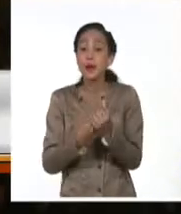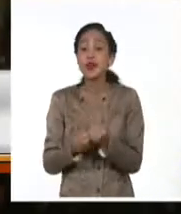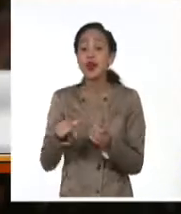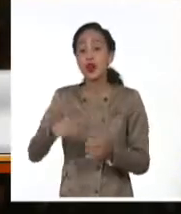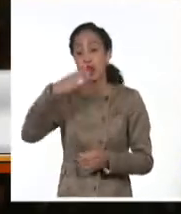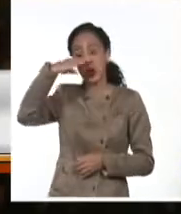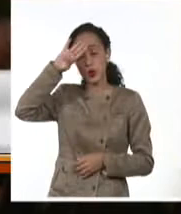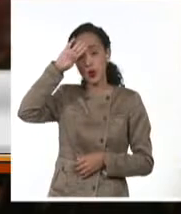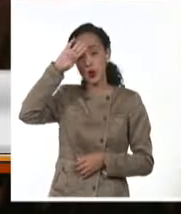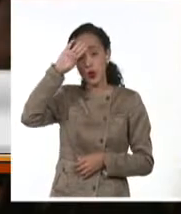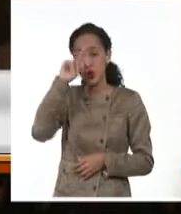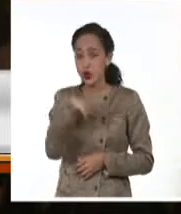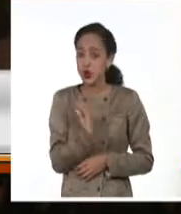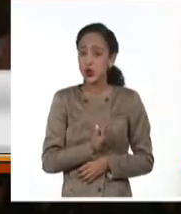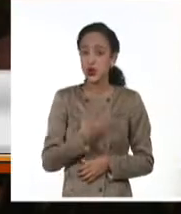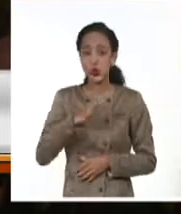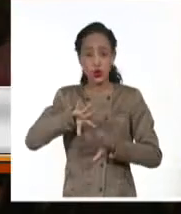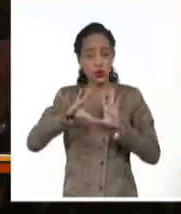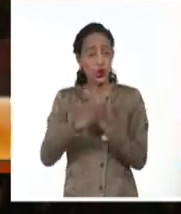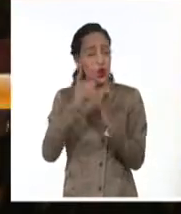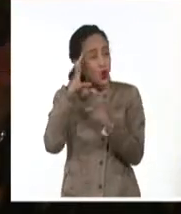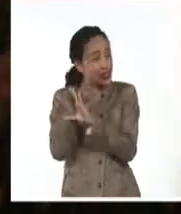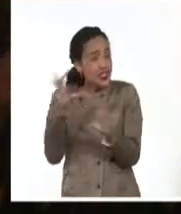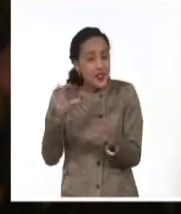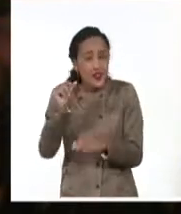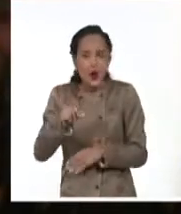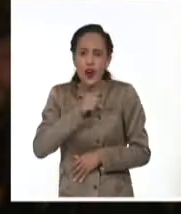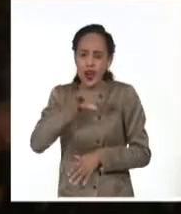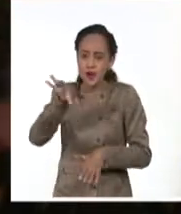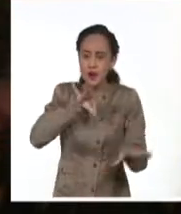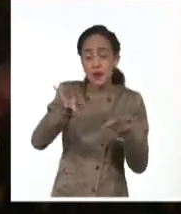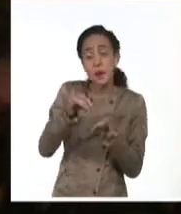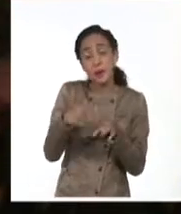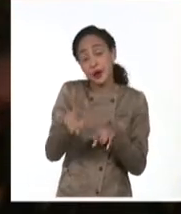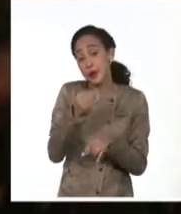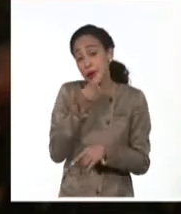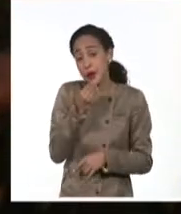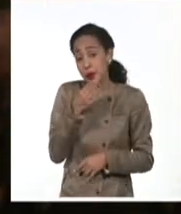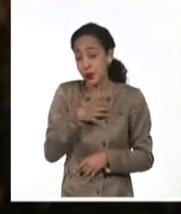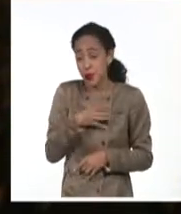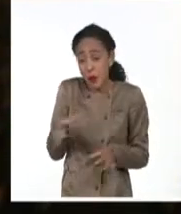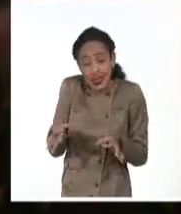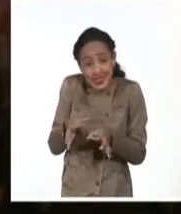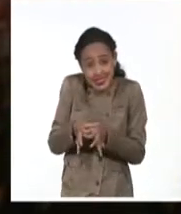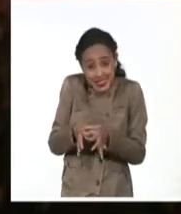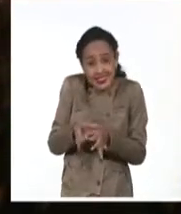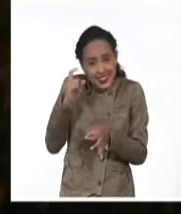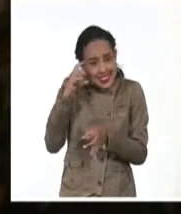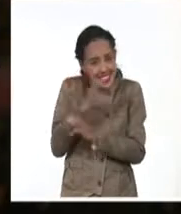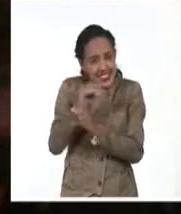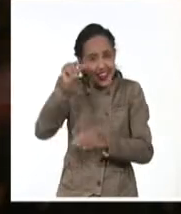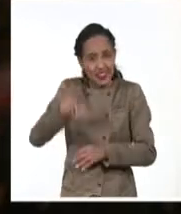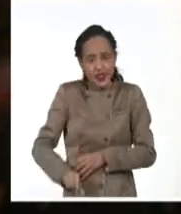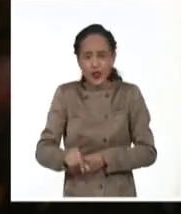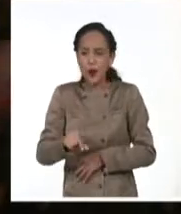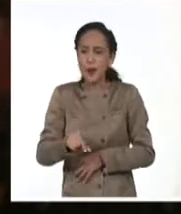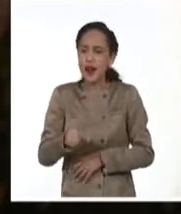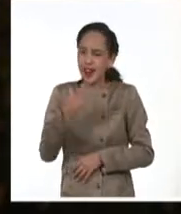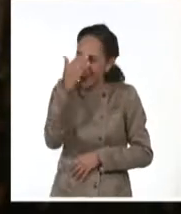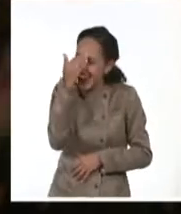todos los científicos, pero tenemos una representación de ellos. Lo que hicieron, las